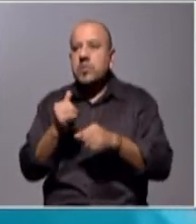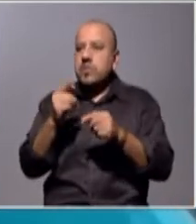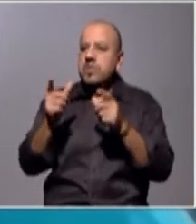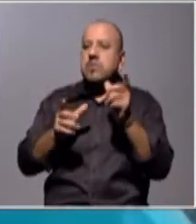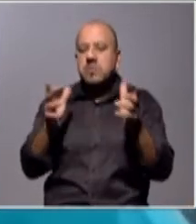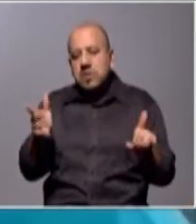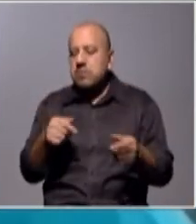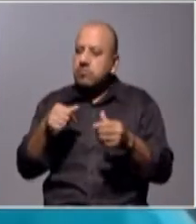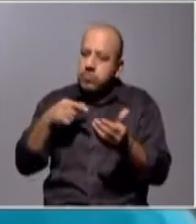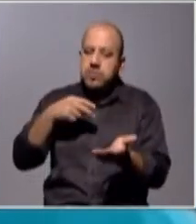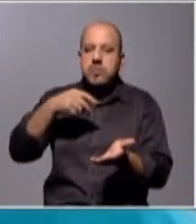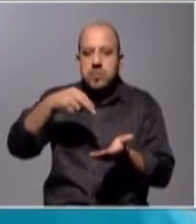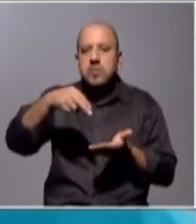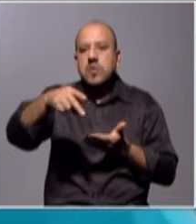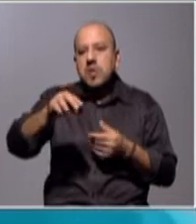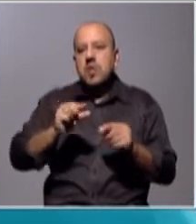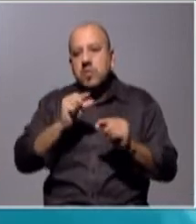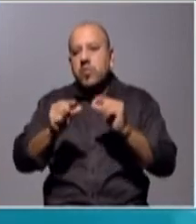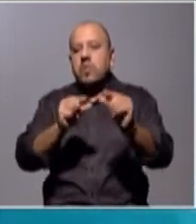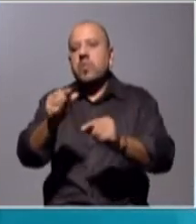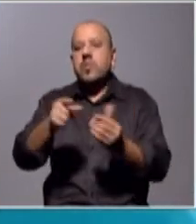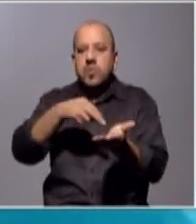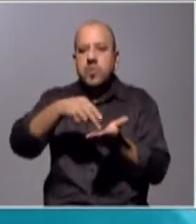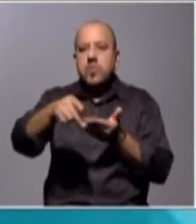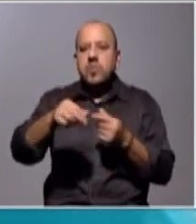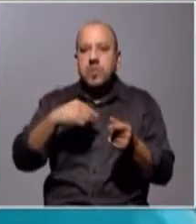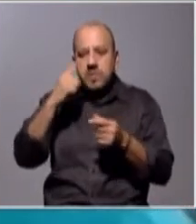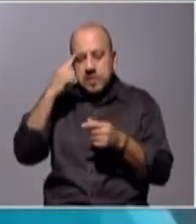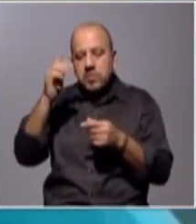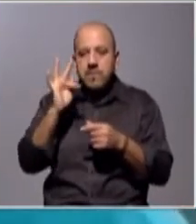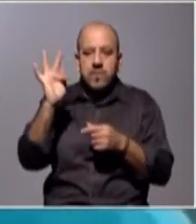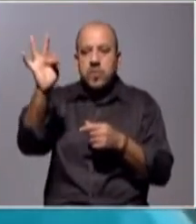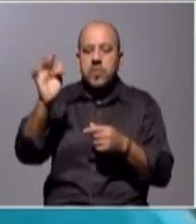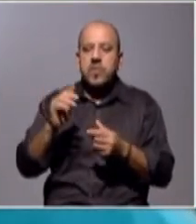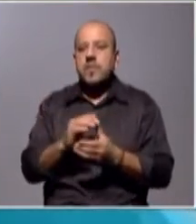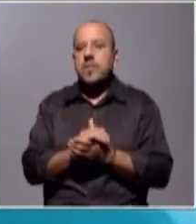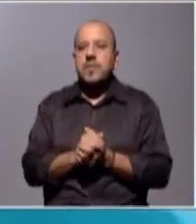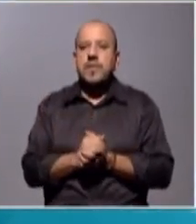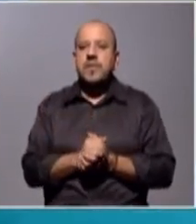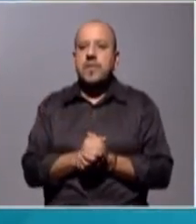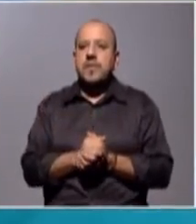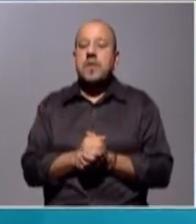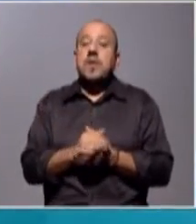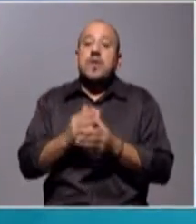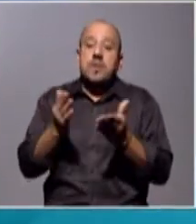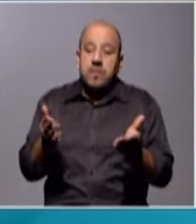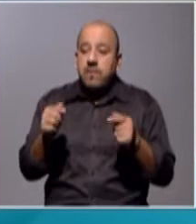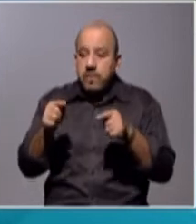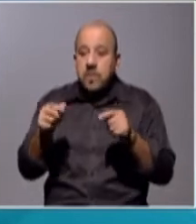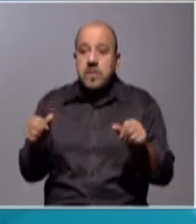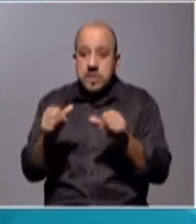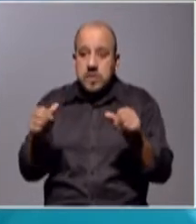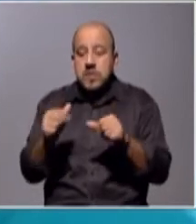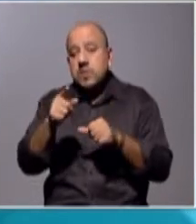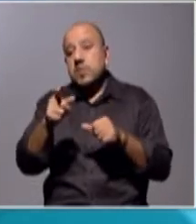y ir caminando, justamente mirando esos diferentes puntos de vista. Y fue lo que se consiguió,